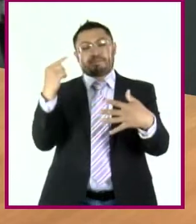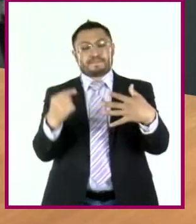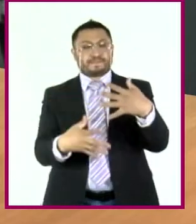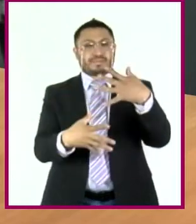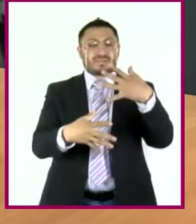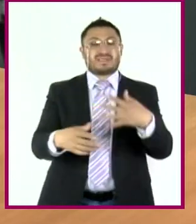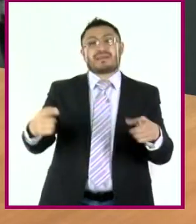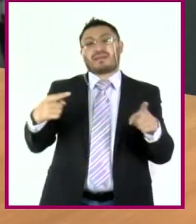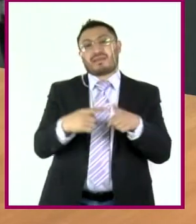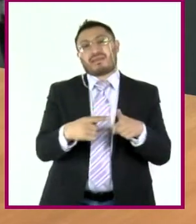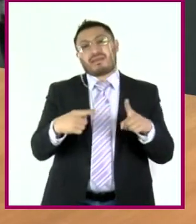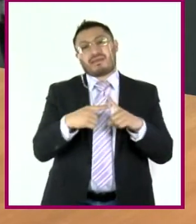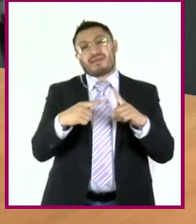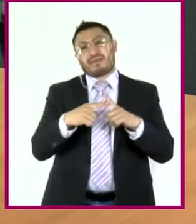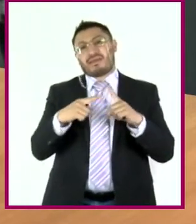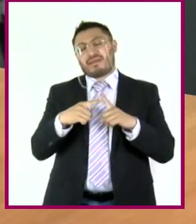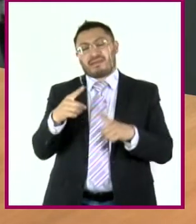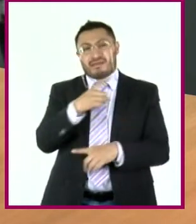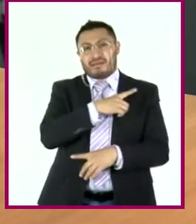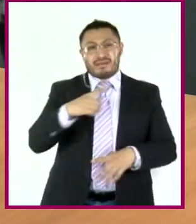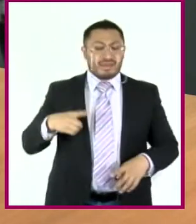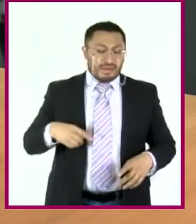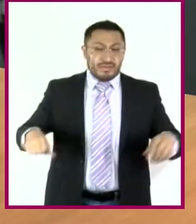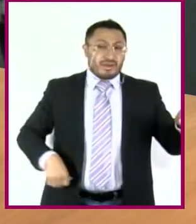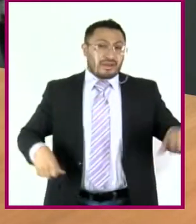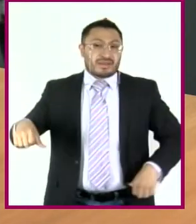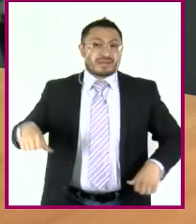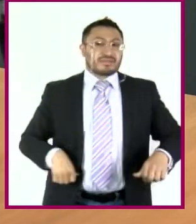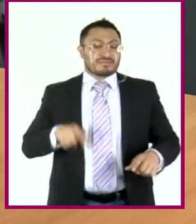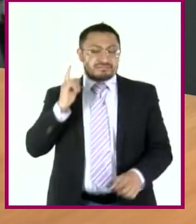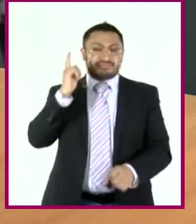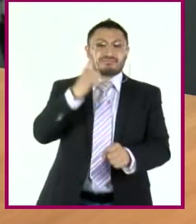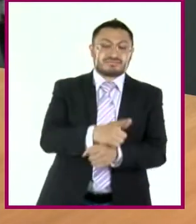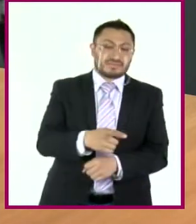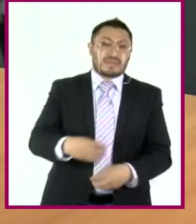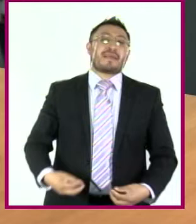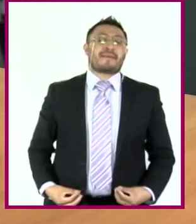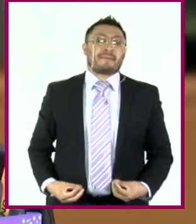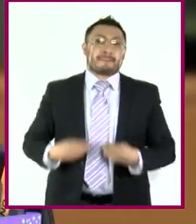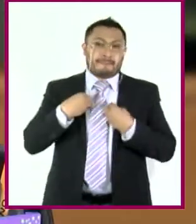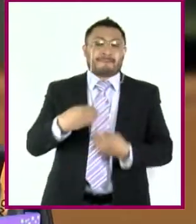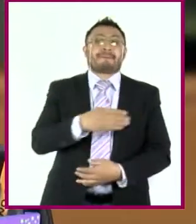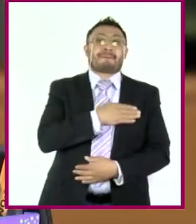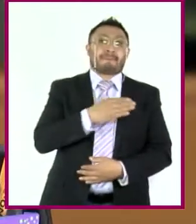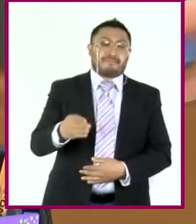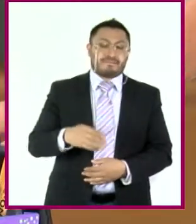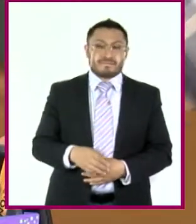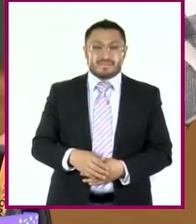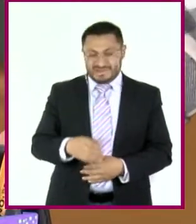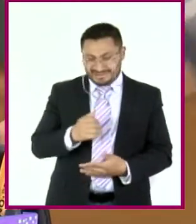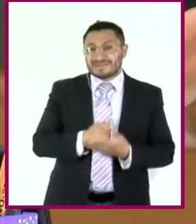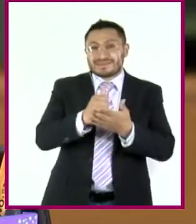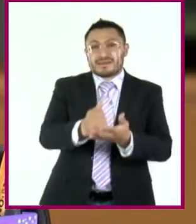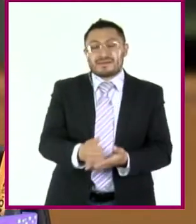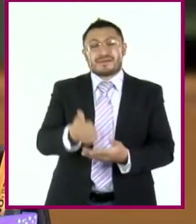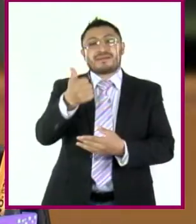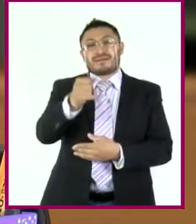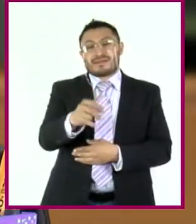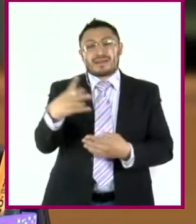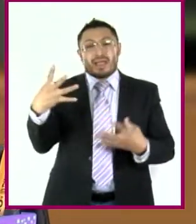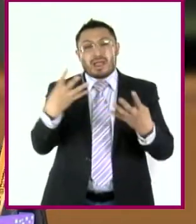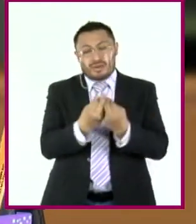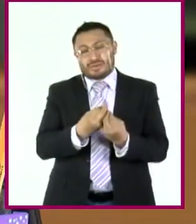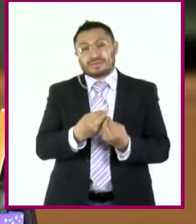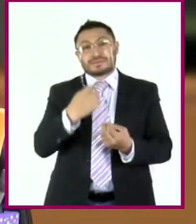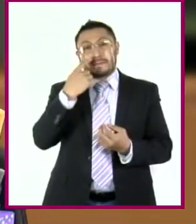De tarea tengo que hacer una dinámica que nos ayude a definir la vida buena. Te ayudó. Así matamos dos pájaros de un tiro.